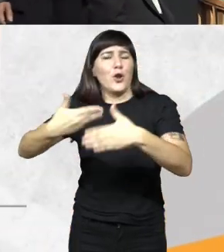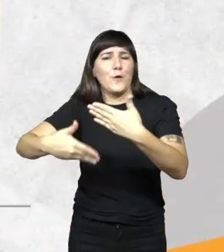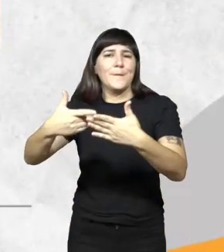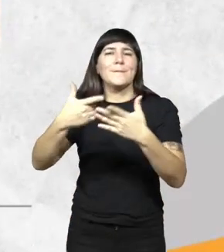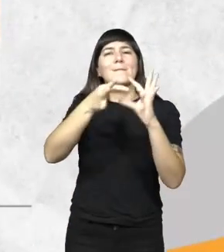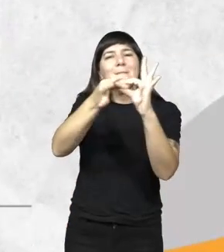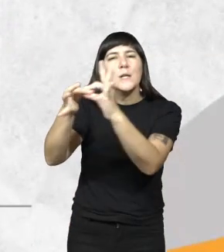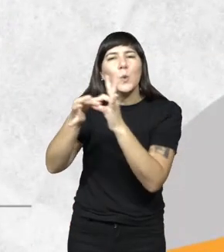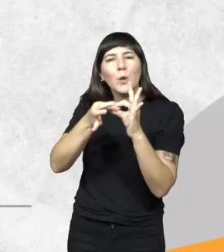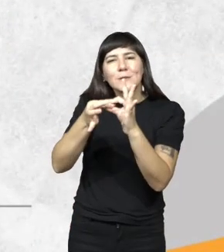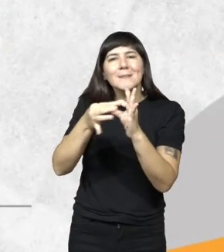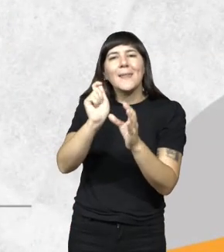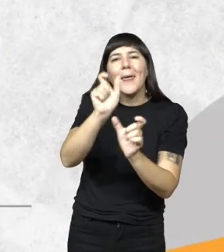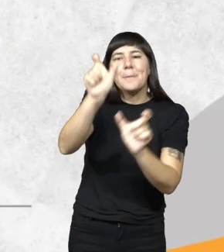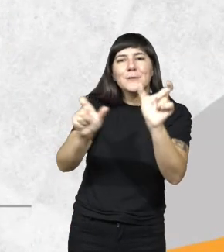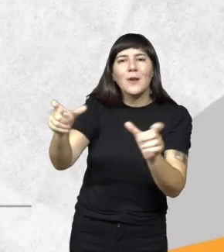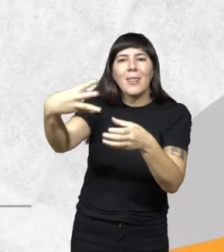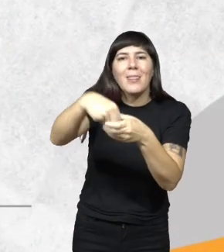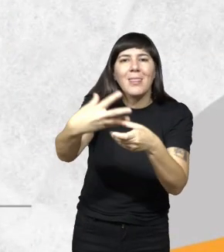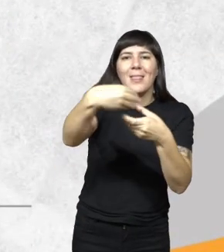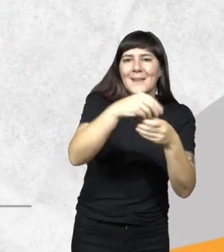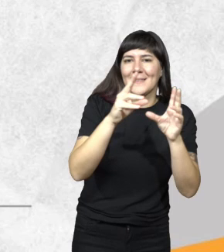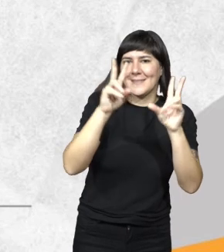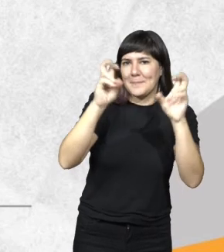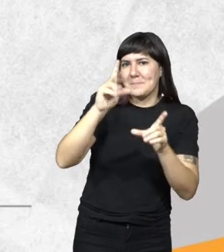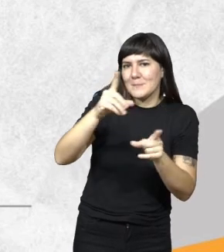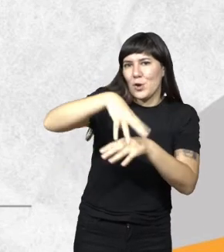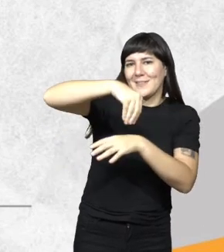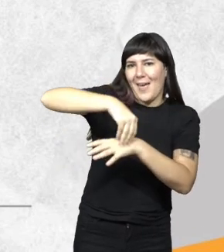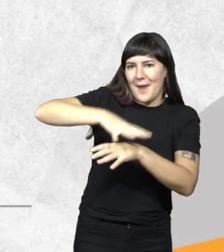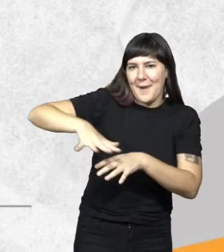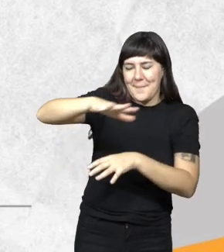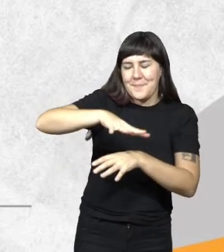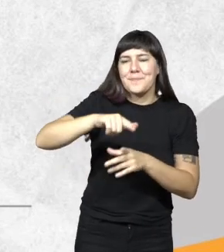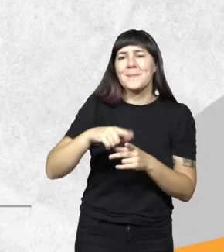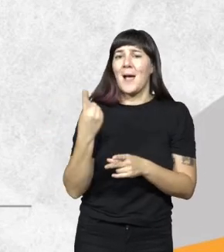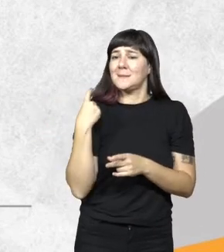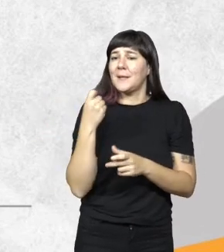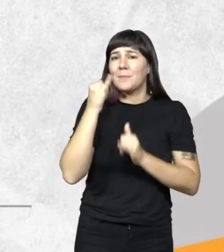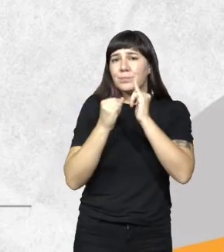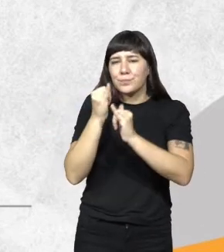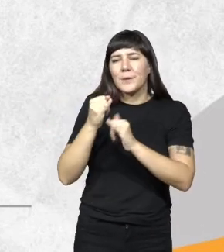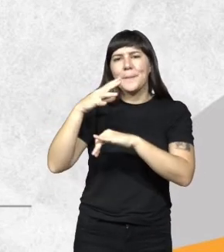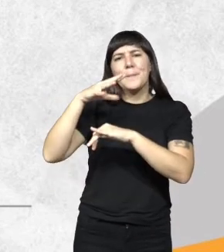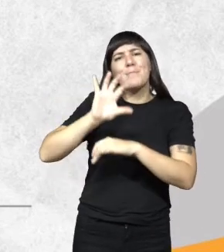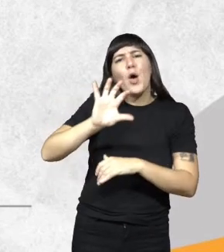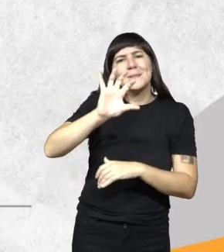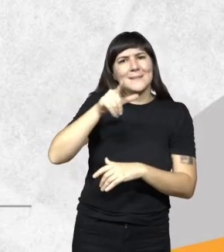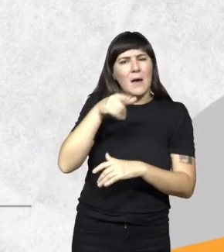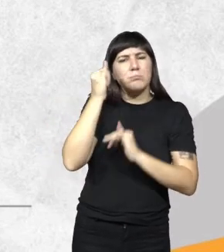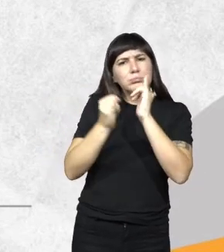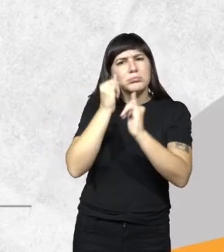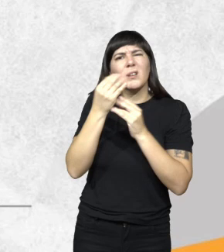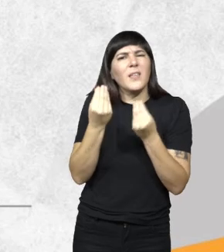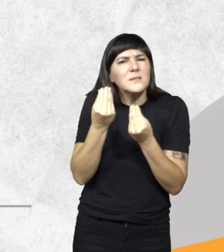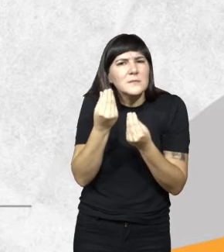los actores del territorio. Vamos a hacer brevemente, porque ayer ya hablamos de nuestra provincia, una recorrida por qué es